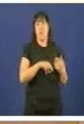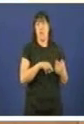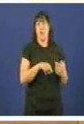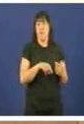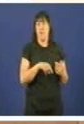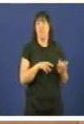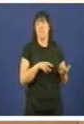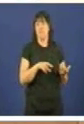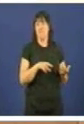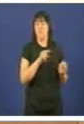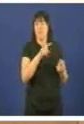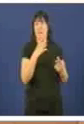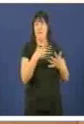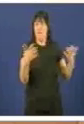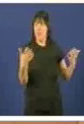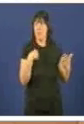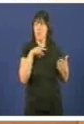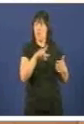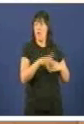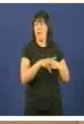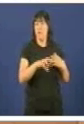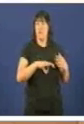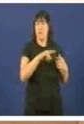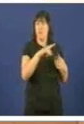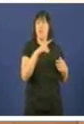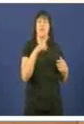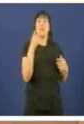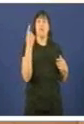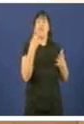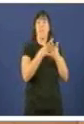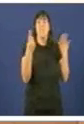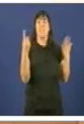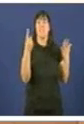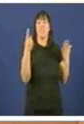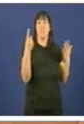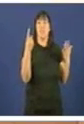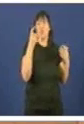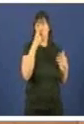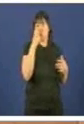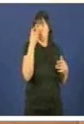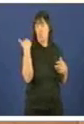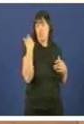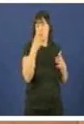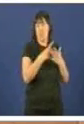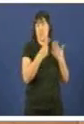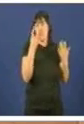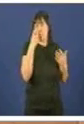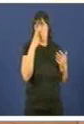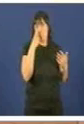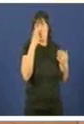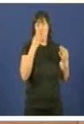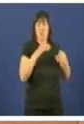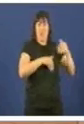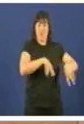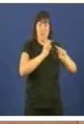Esa frase e esta manifestación é verdad, foi anunciado daz a 6 de junho, xusto despois das